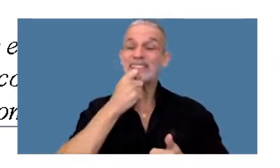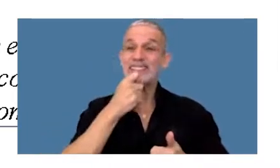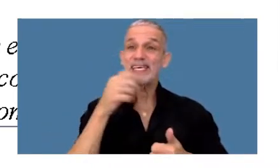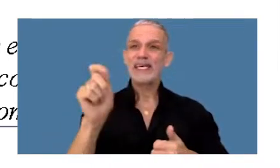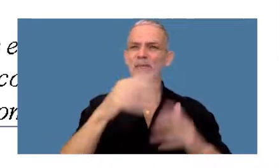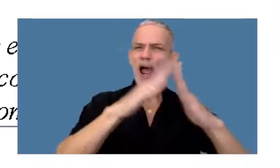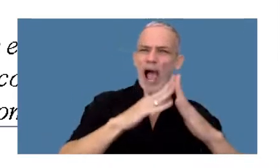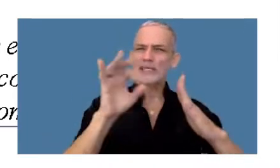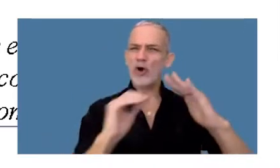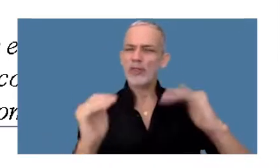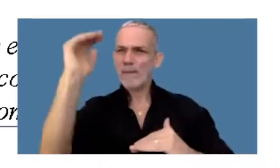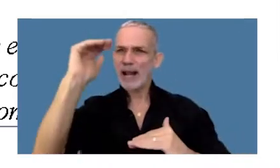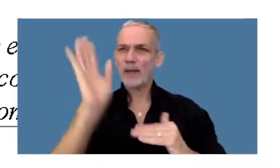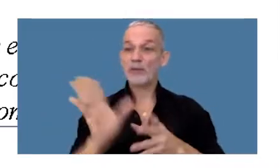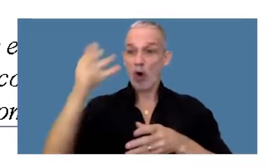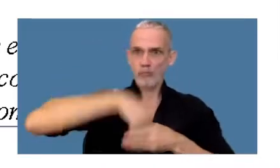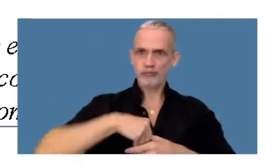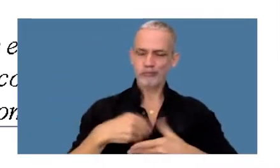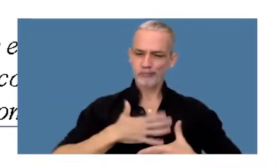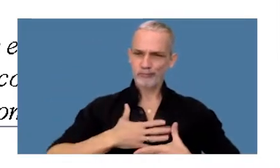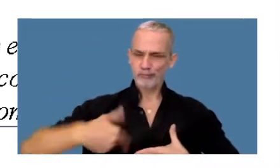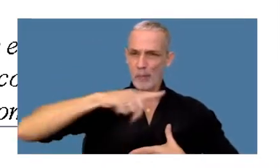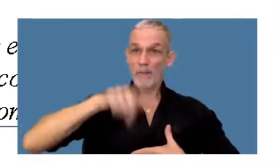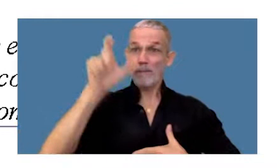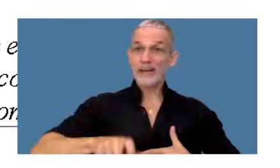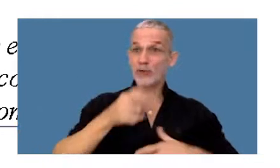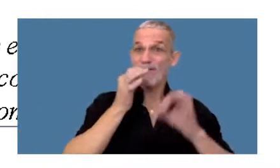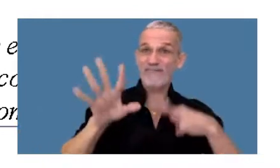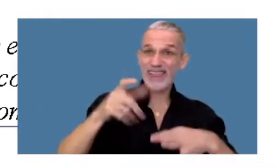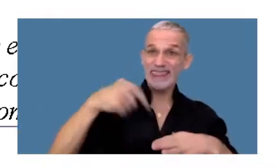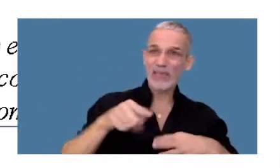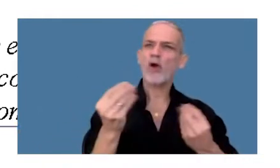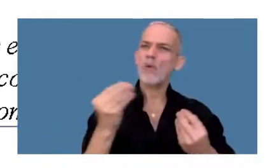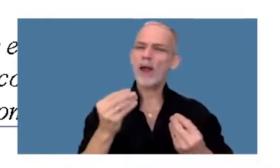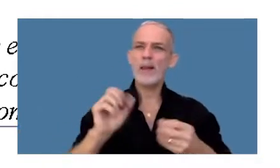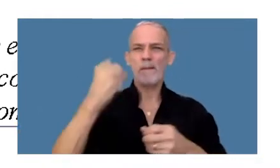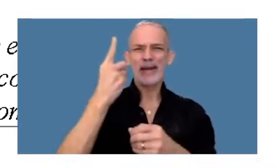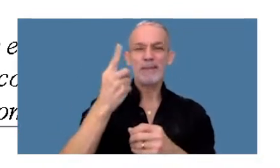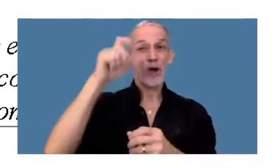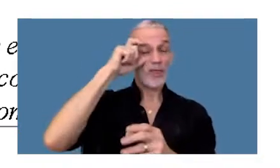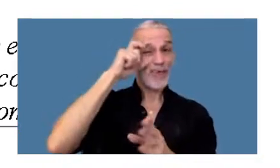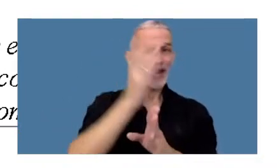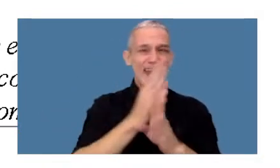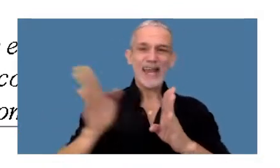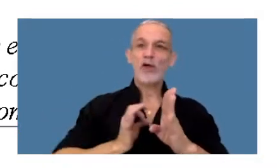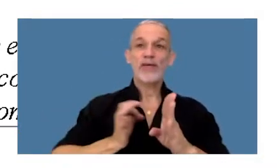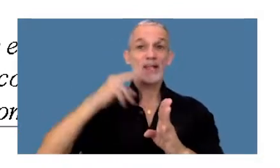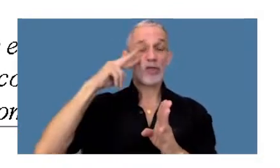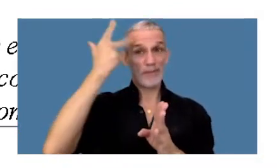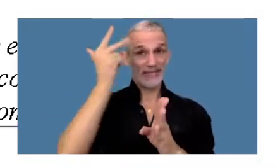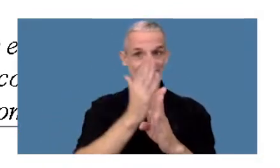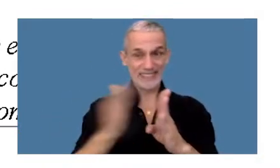inmueble hubiera ingresado al patrimonio de ese vendedor a partir del primero de enero 2018,